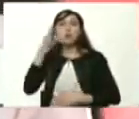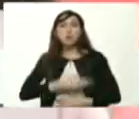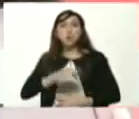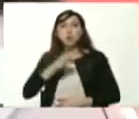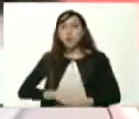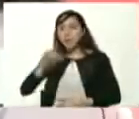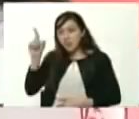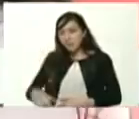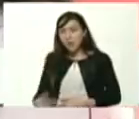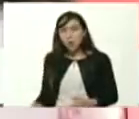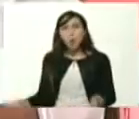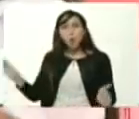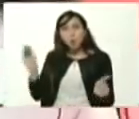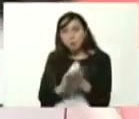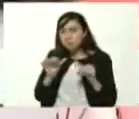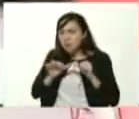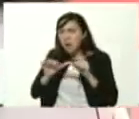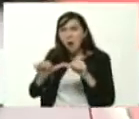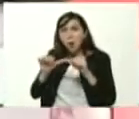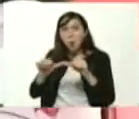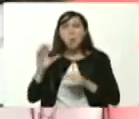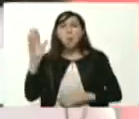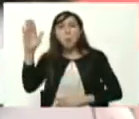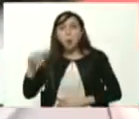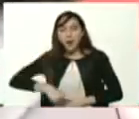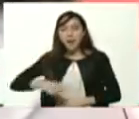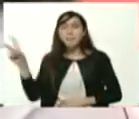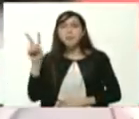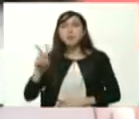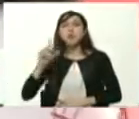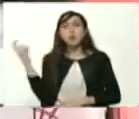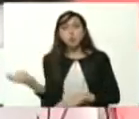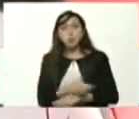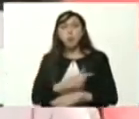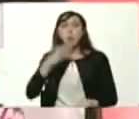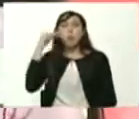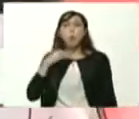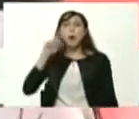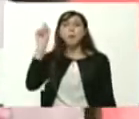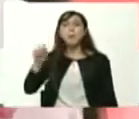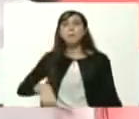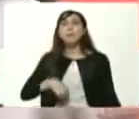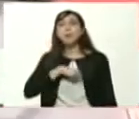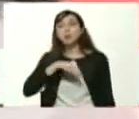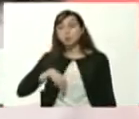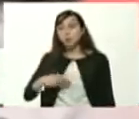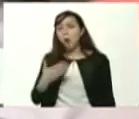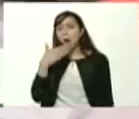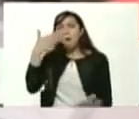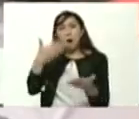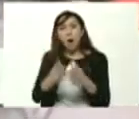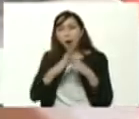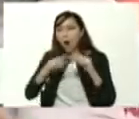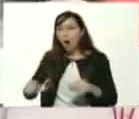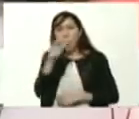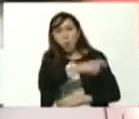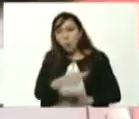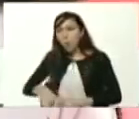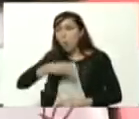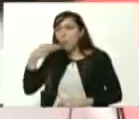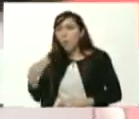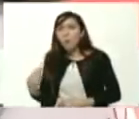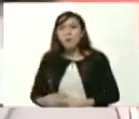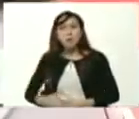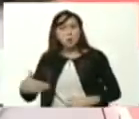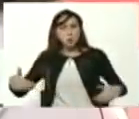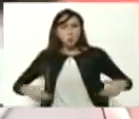apuestan a seguir consolidando su futuro desde Venezuela y desde el gobierno bolivariano por eso le reitero el agradecimiento de todos nuestros jóvenes por el